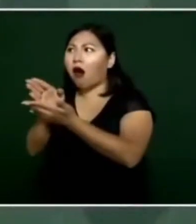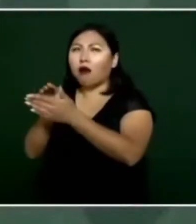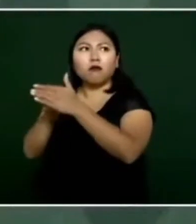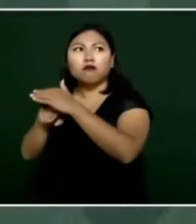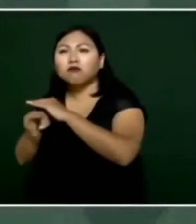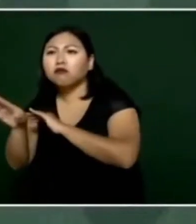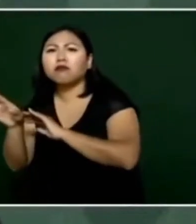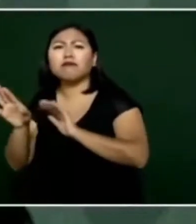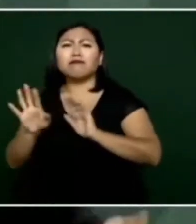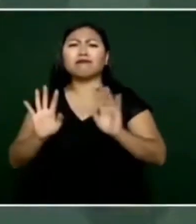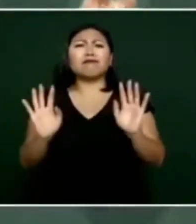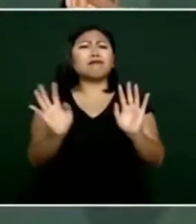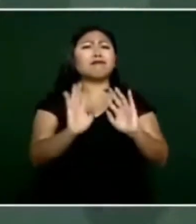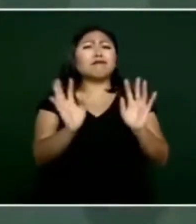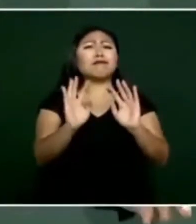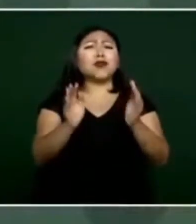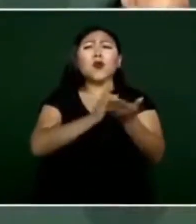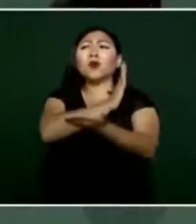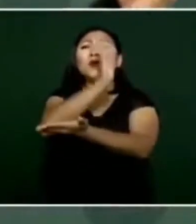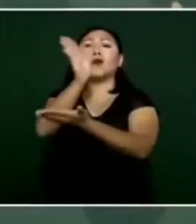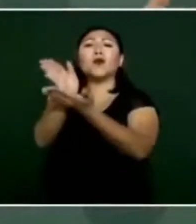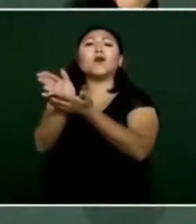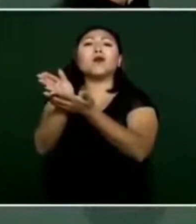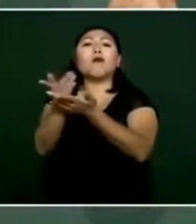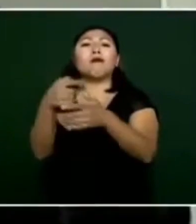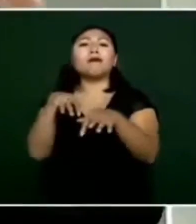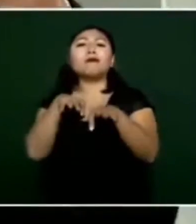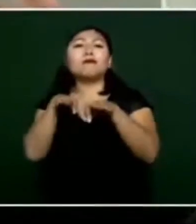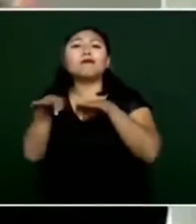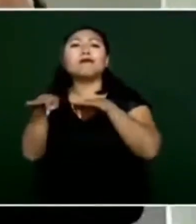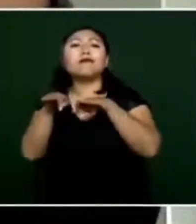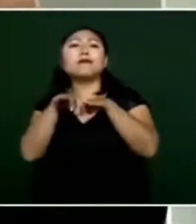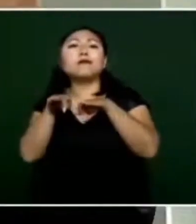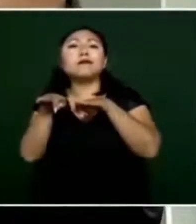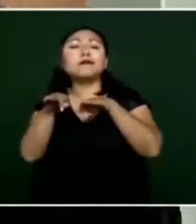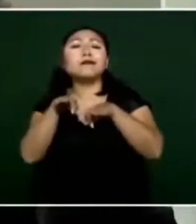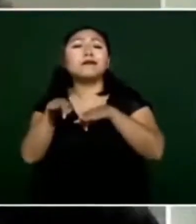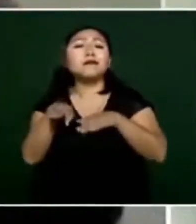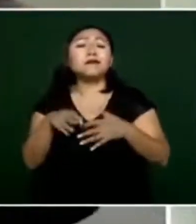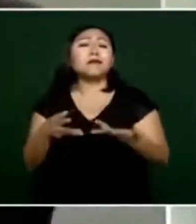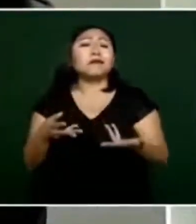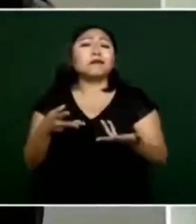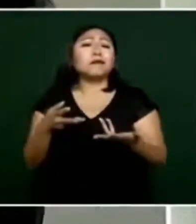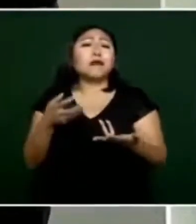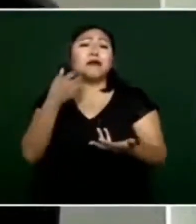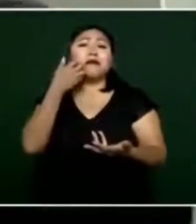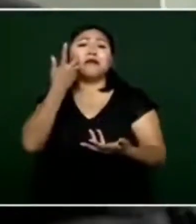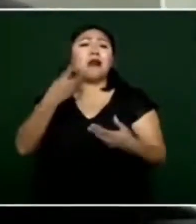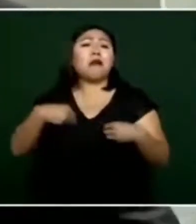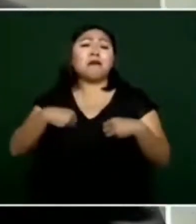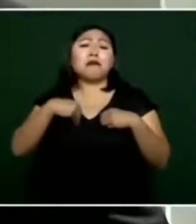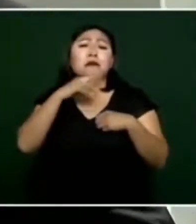no van todos los que pasan se quedan droga